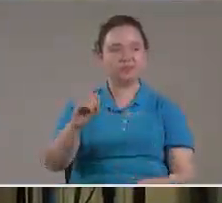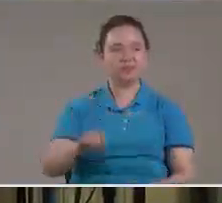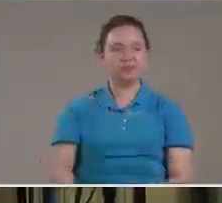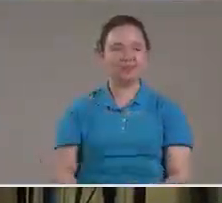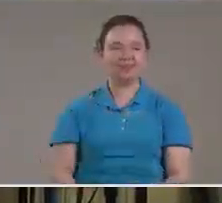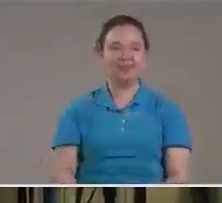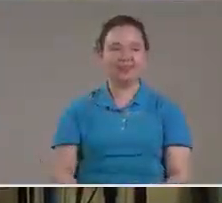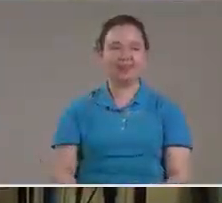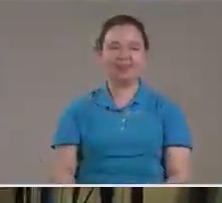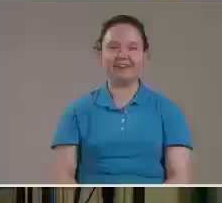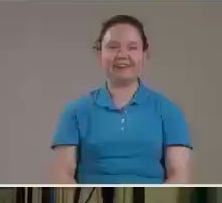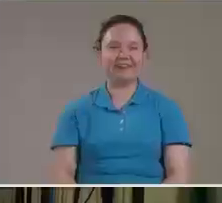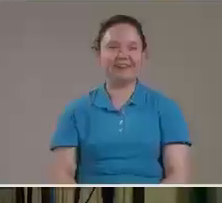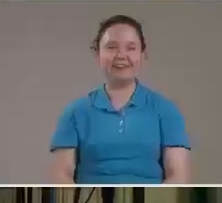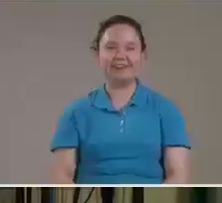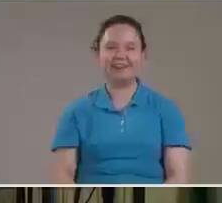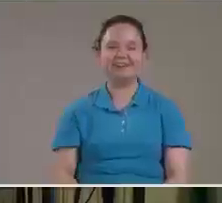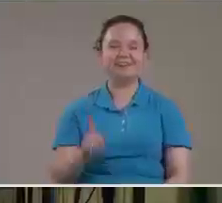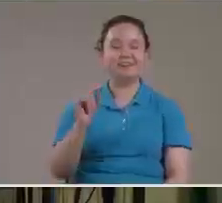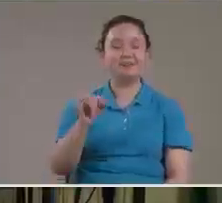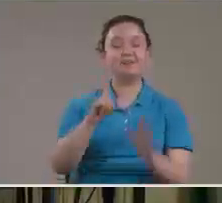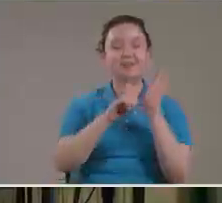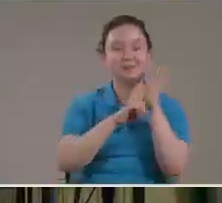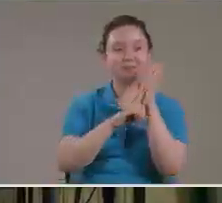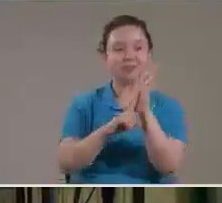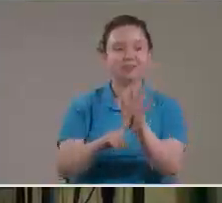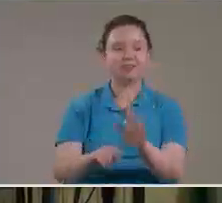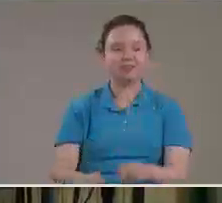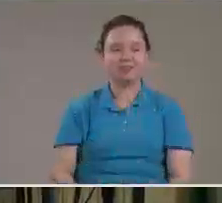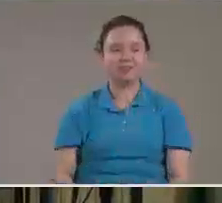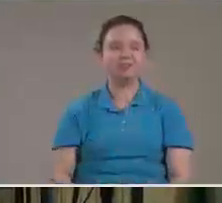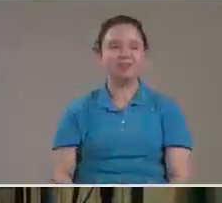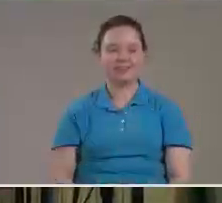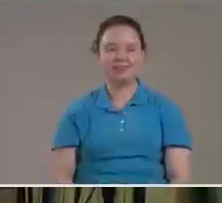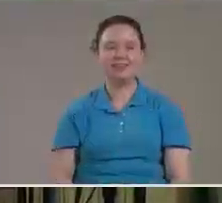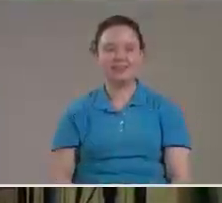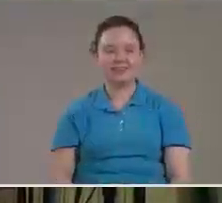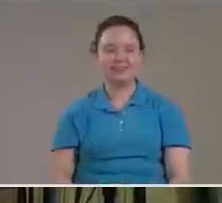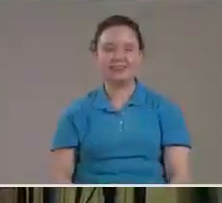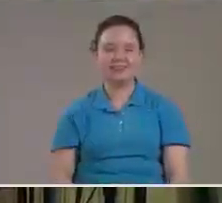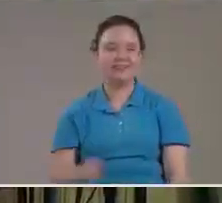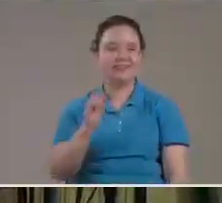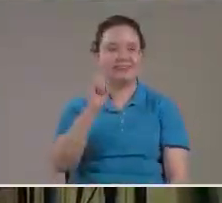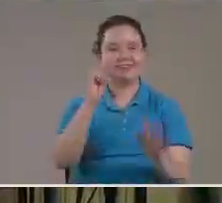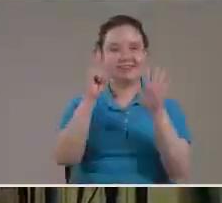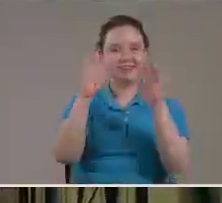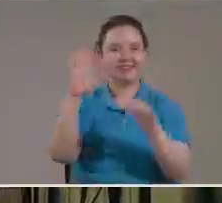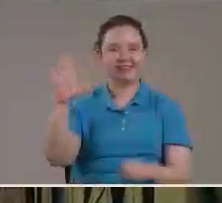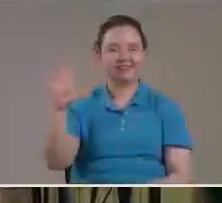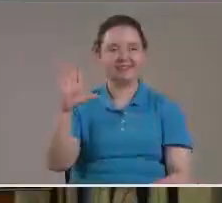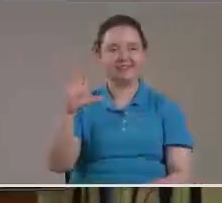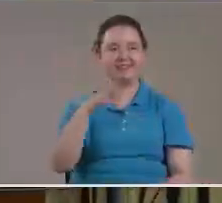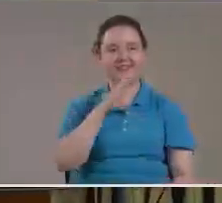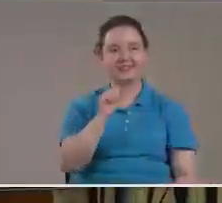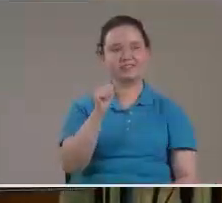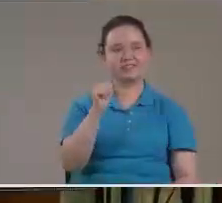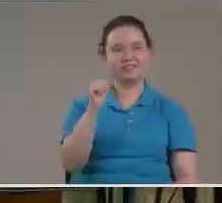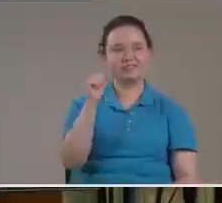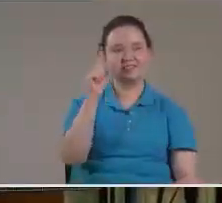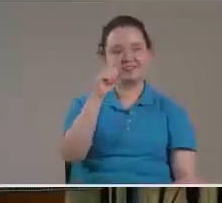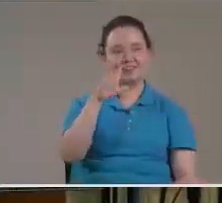No, no Pero el porcentaje Es decir 185 es el 100%